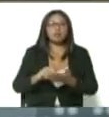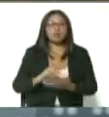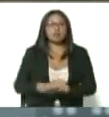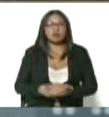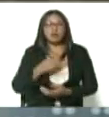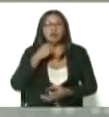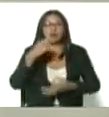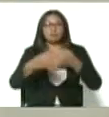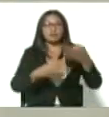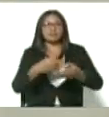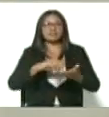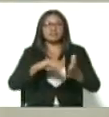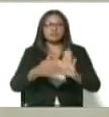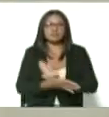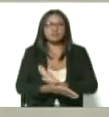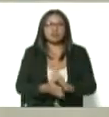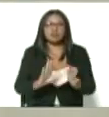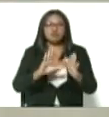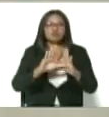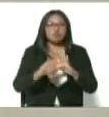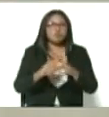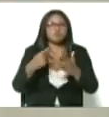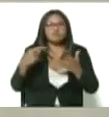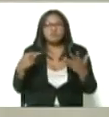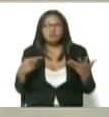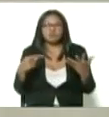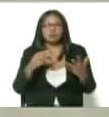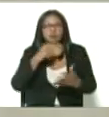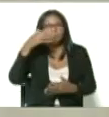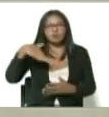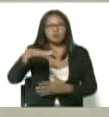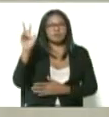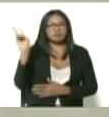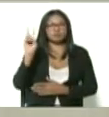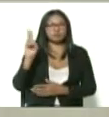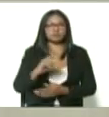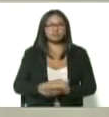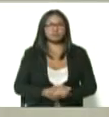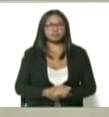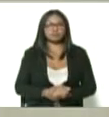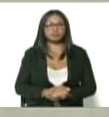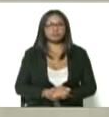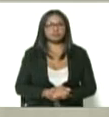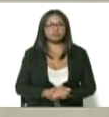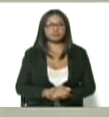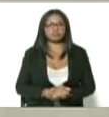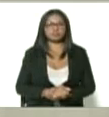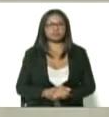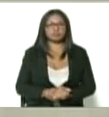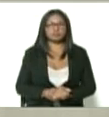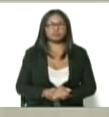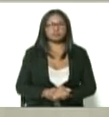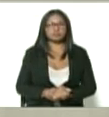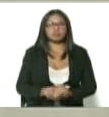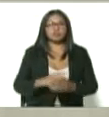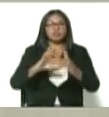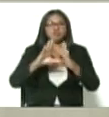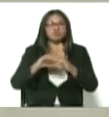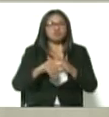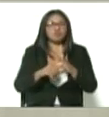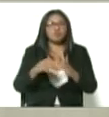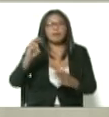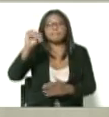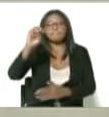lo que ha significado el robo de los activos del pueblo de Venezuela. El robo de monómeros,